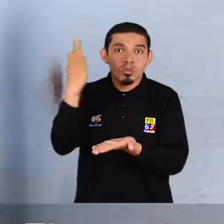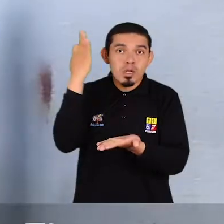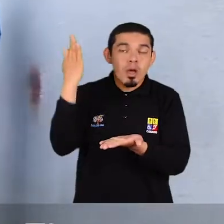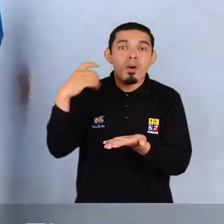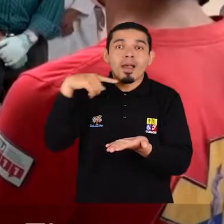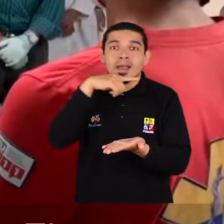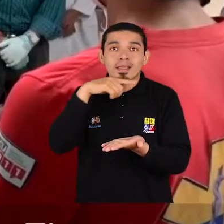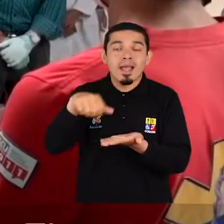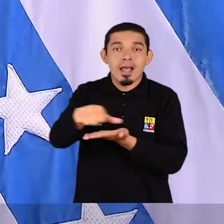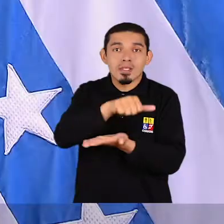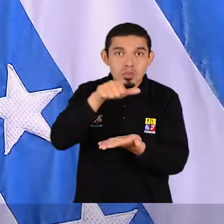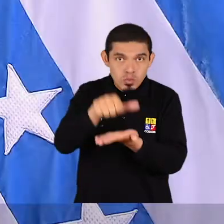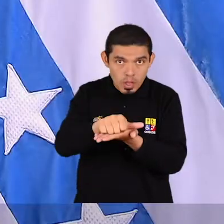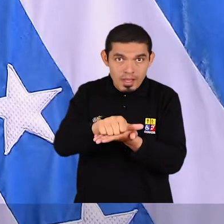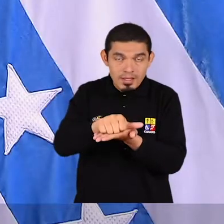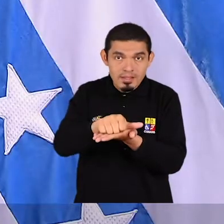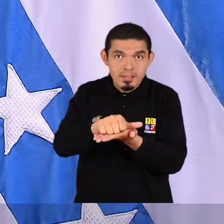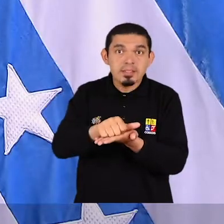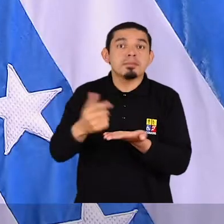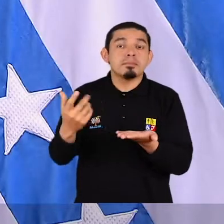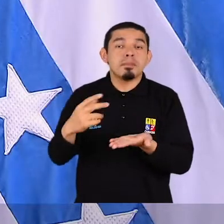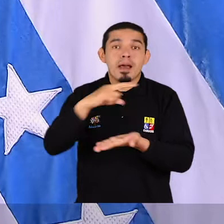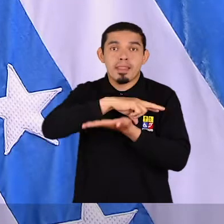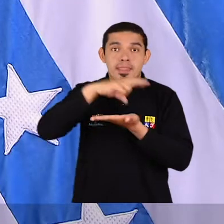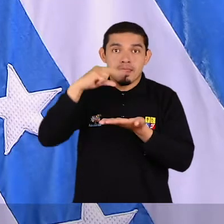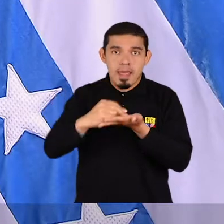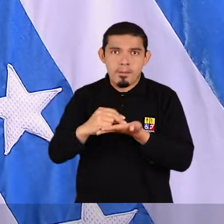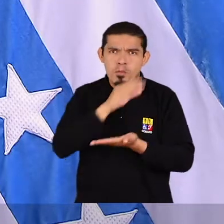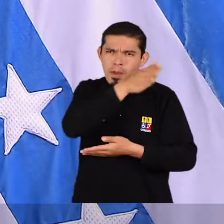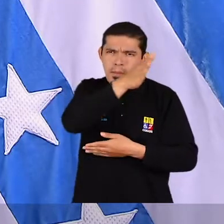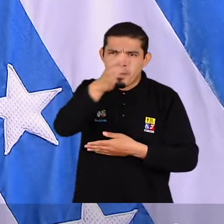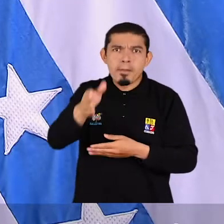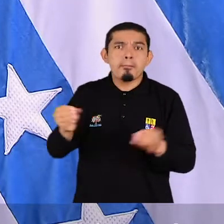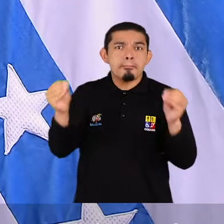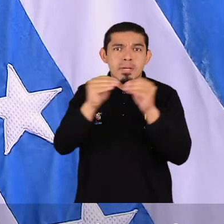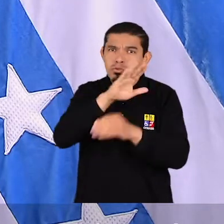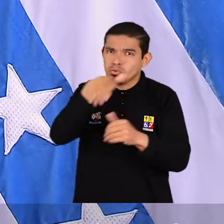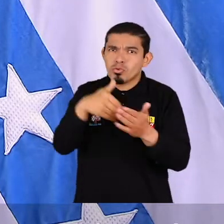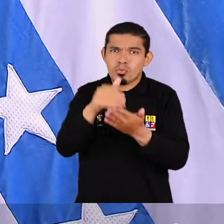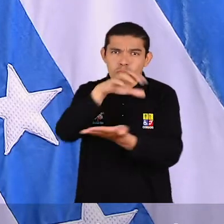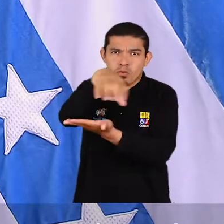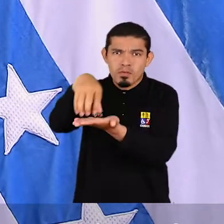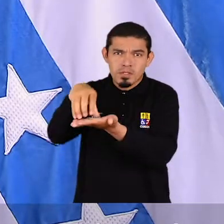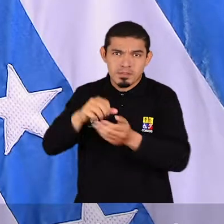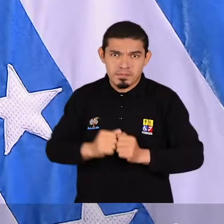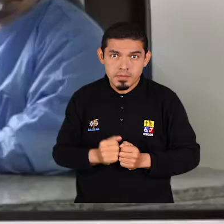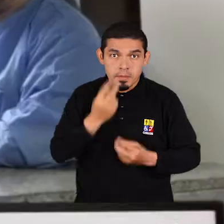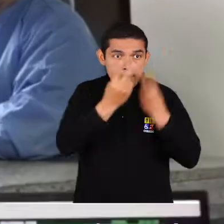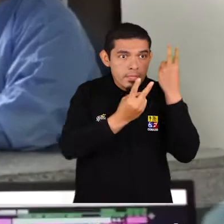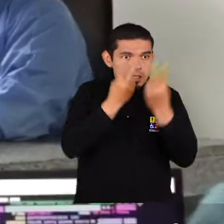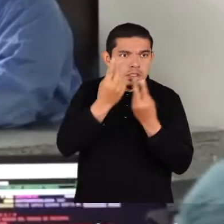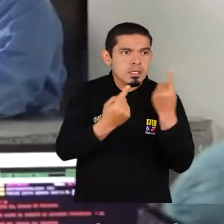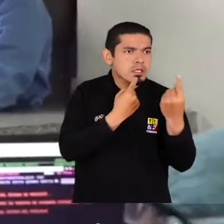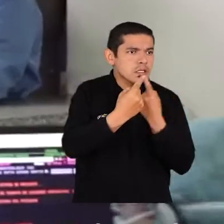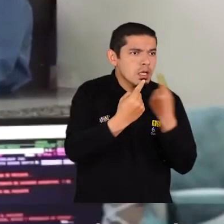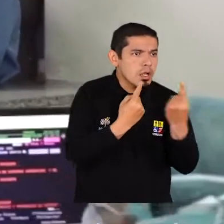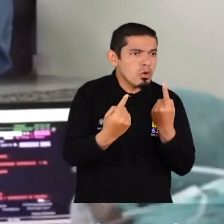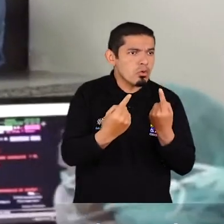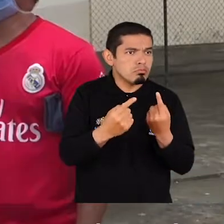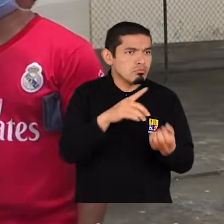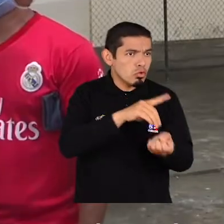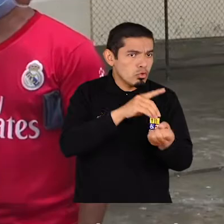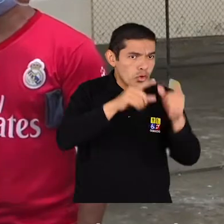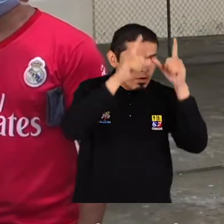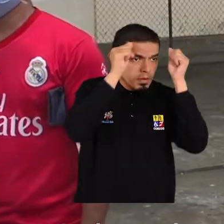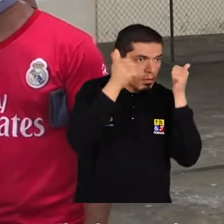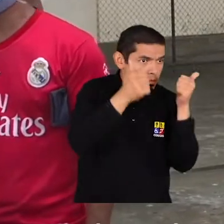Cañar, Azuay y Napa. Seguiremos recorriendo las demás provincias del país. En todas estas visitas, dialogamos con el personal sanitario,